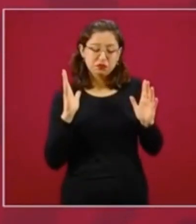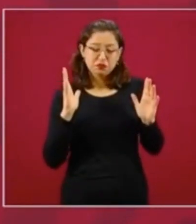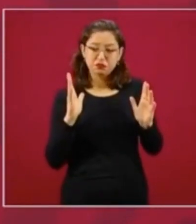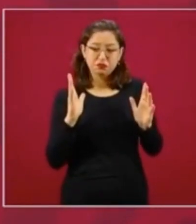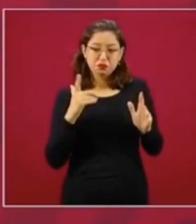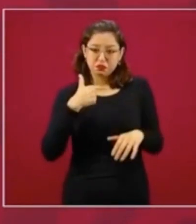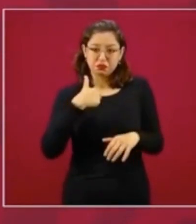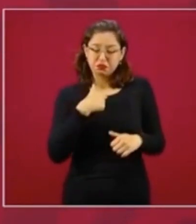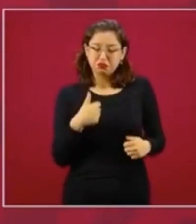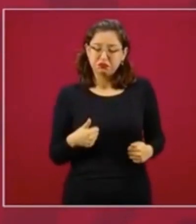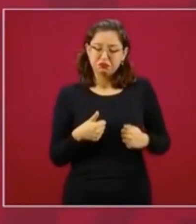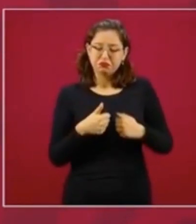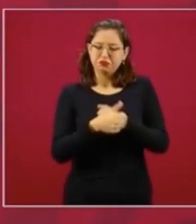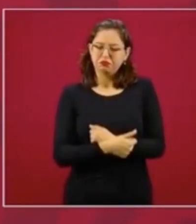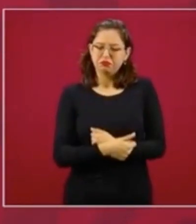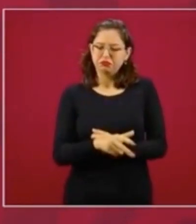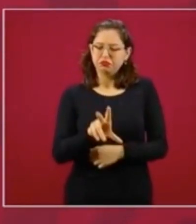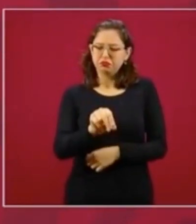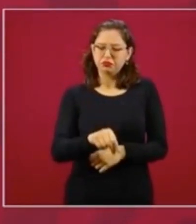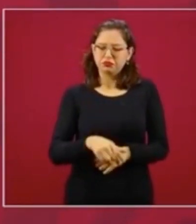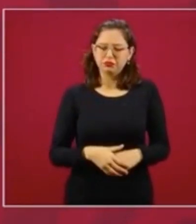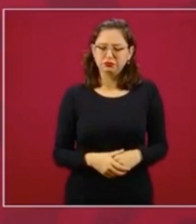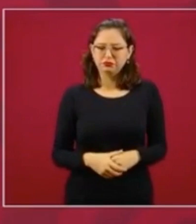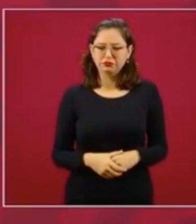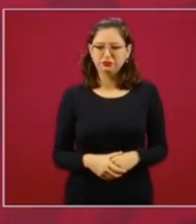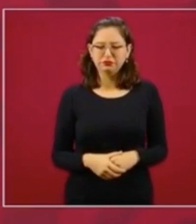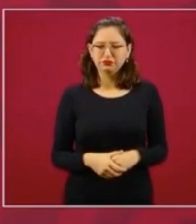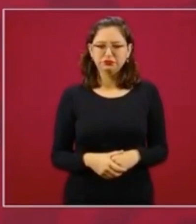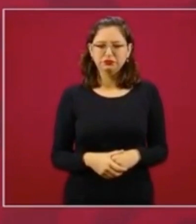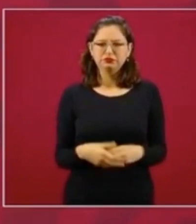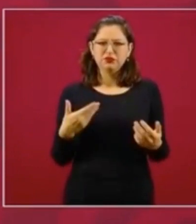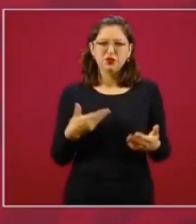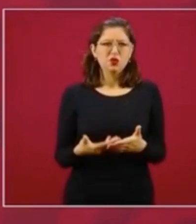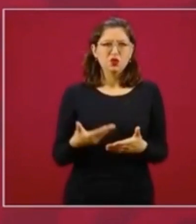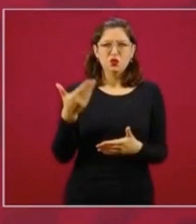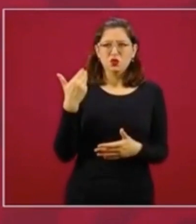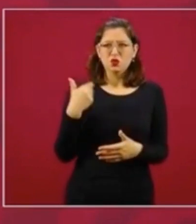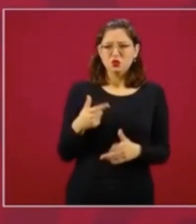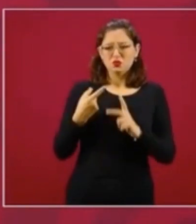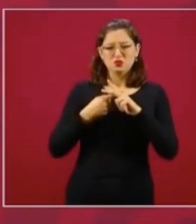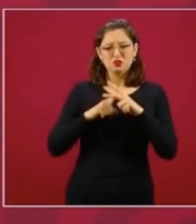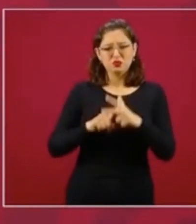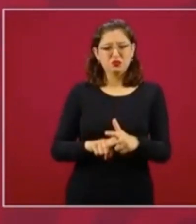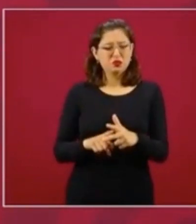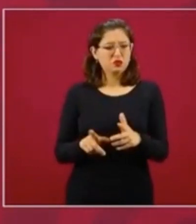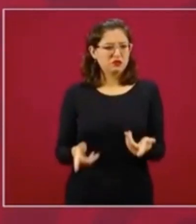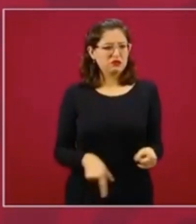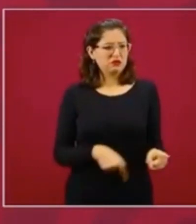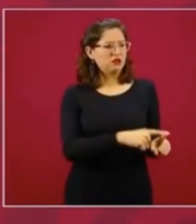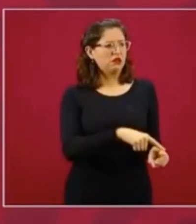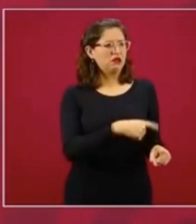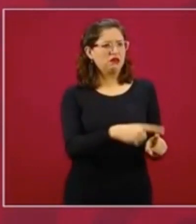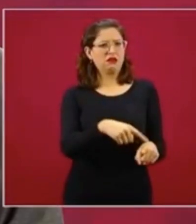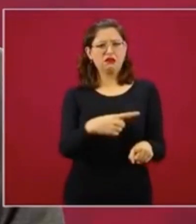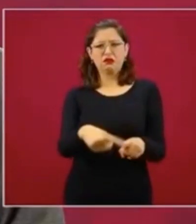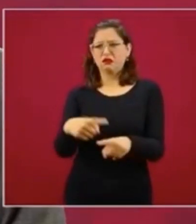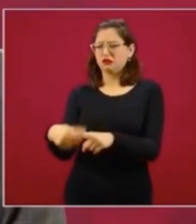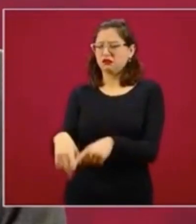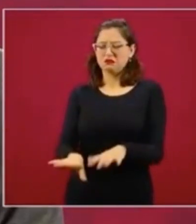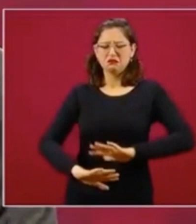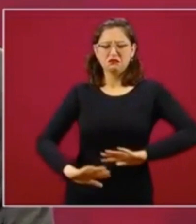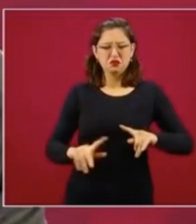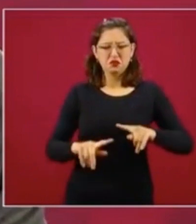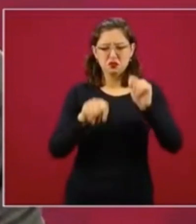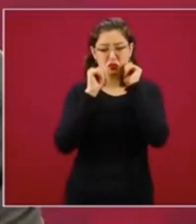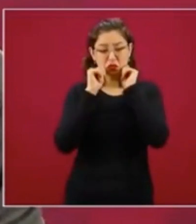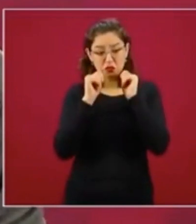tapadera, lo he dicho desde el principio, sea quien sea, si se